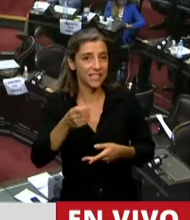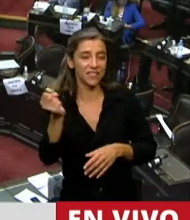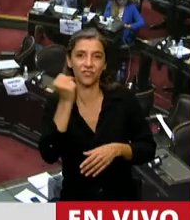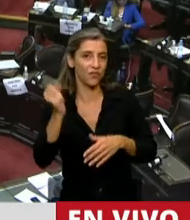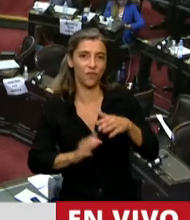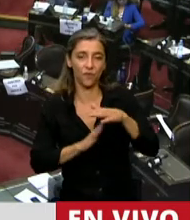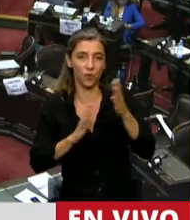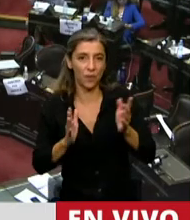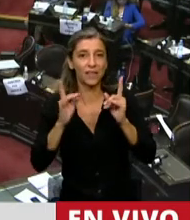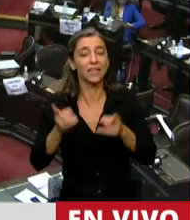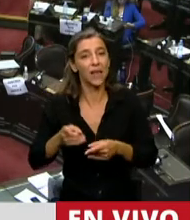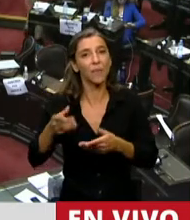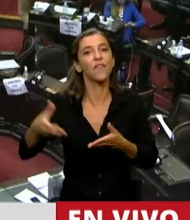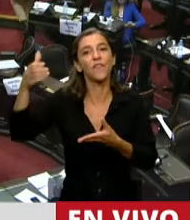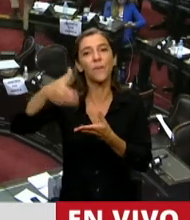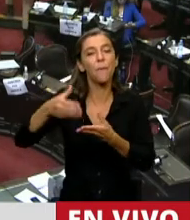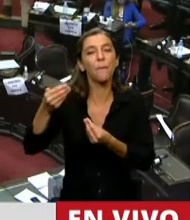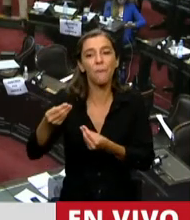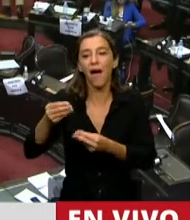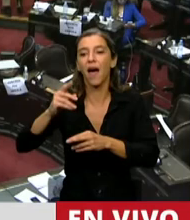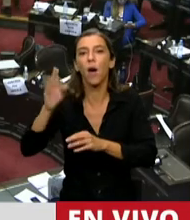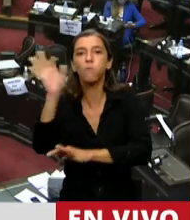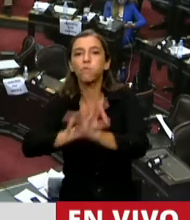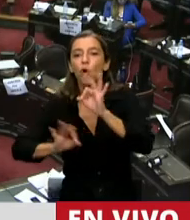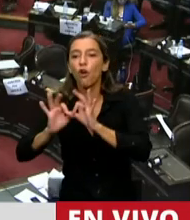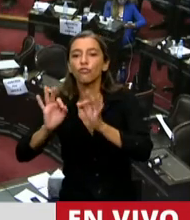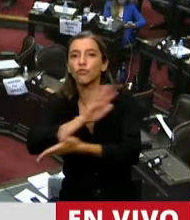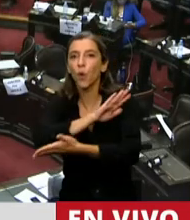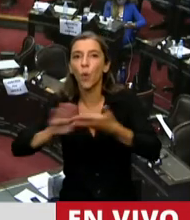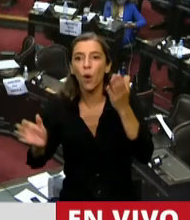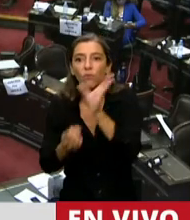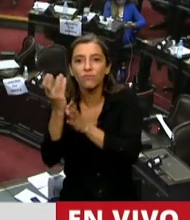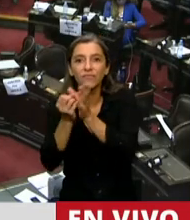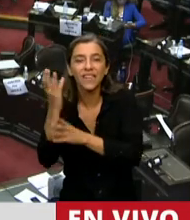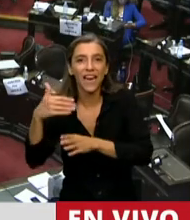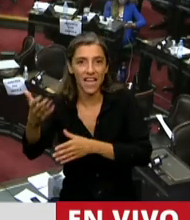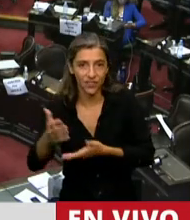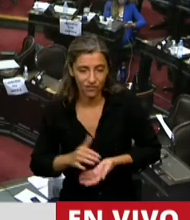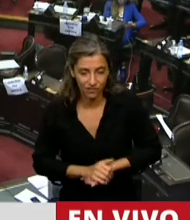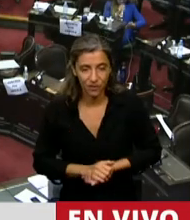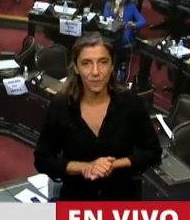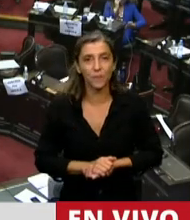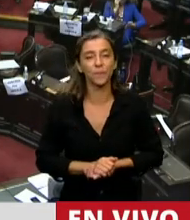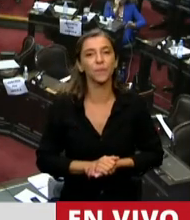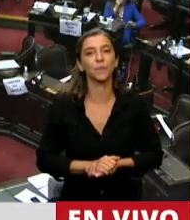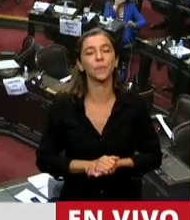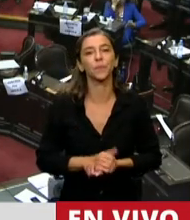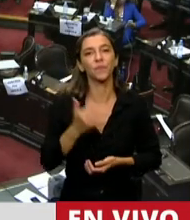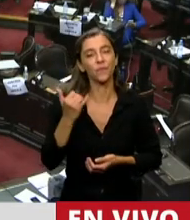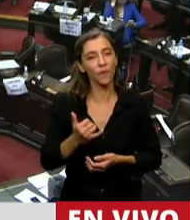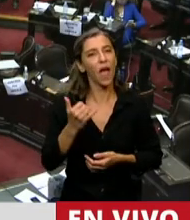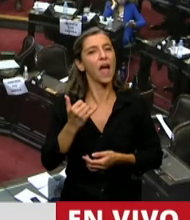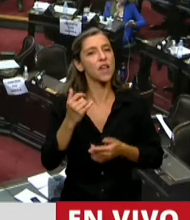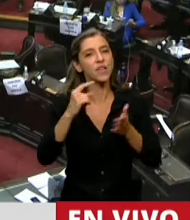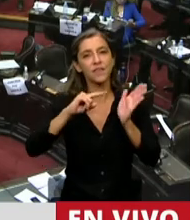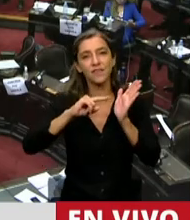financiamiento y proyectos de actividades prioritarias que impacten en el sistema productivo. Hay una definición muy importante que